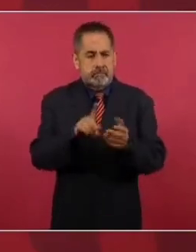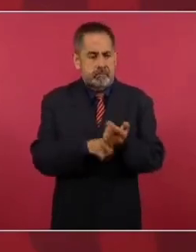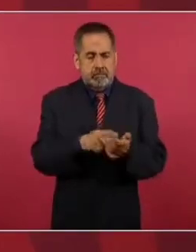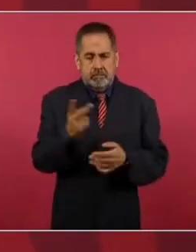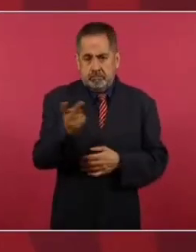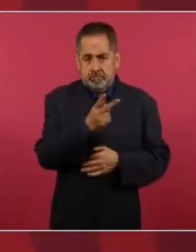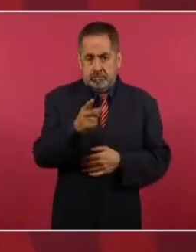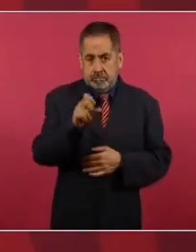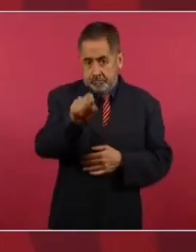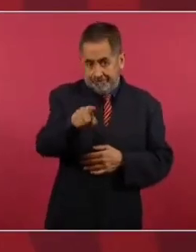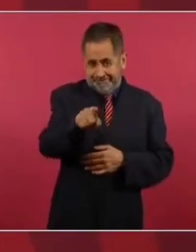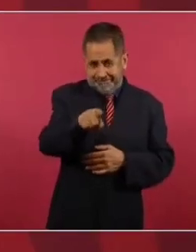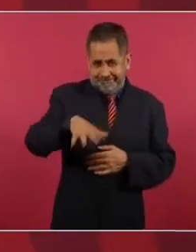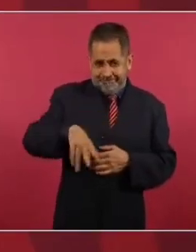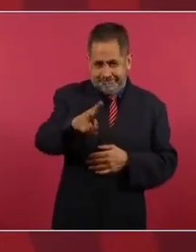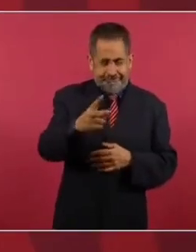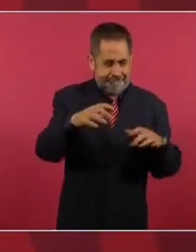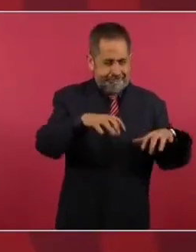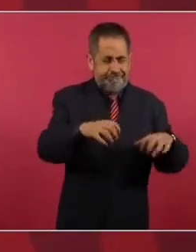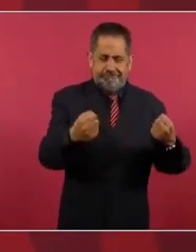organizaciones.